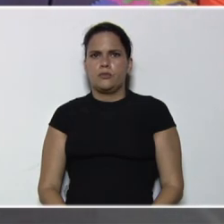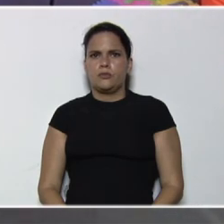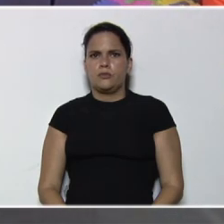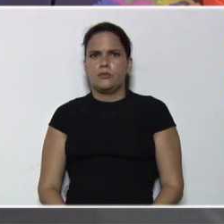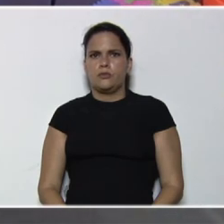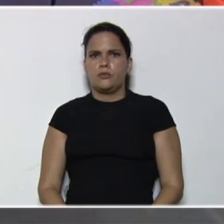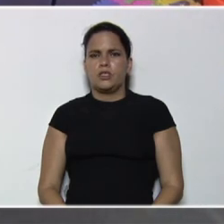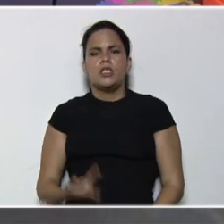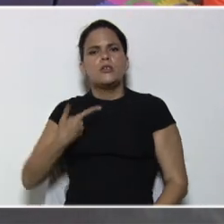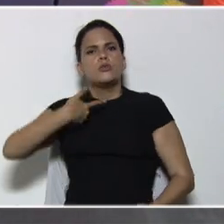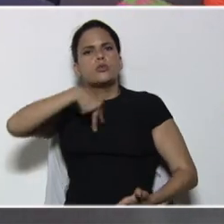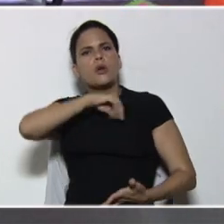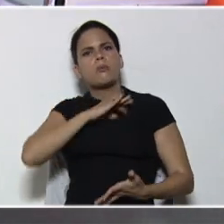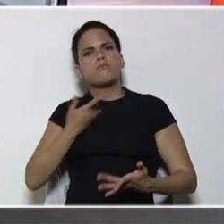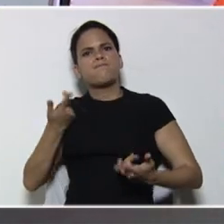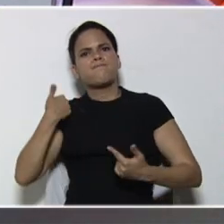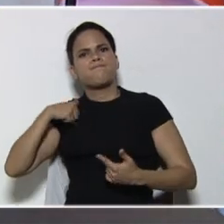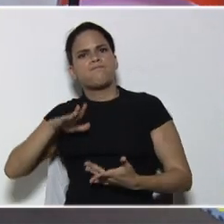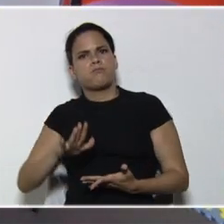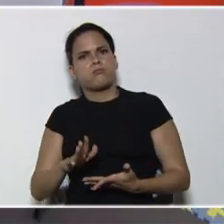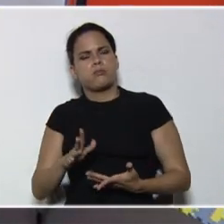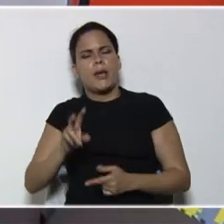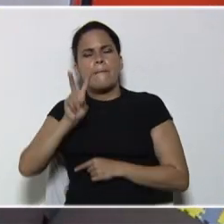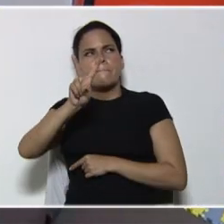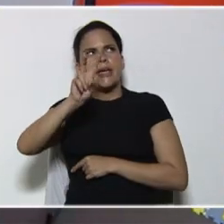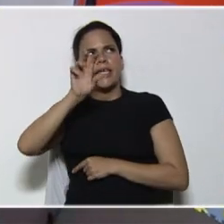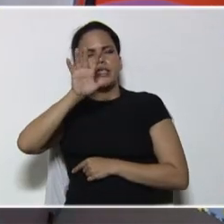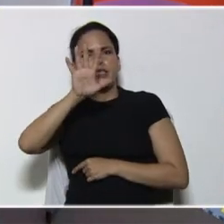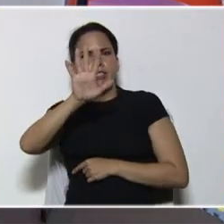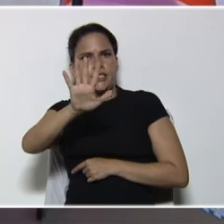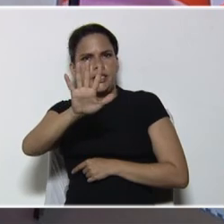Si nosotros tenemos 25,